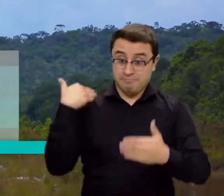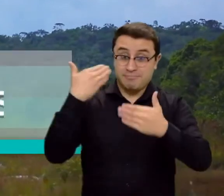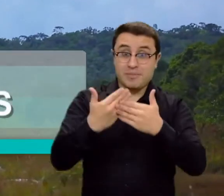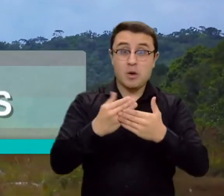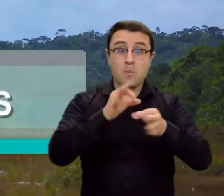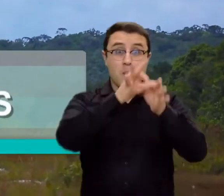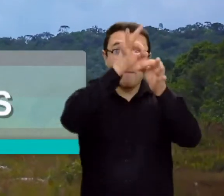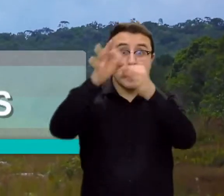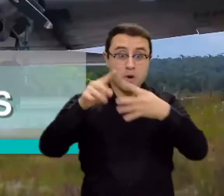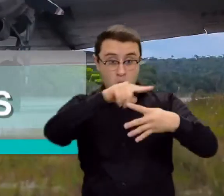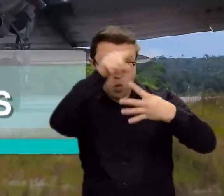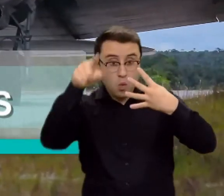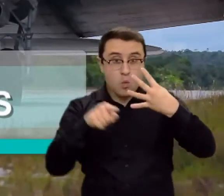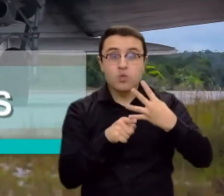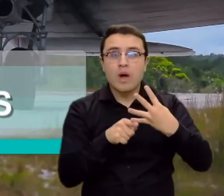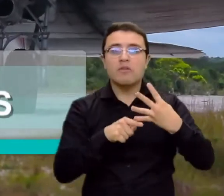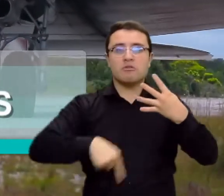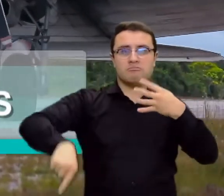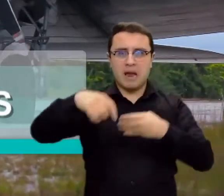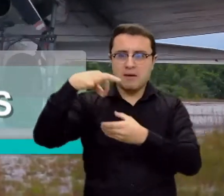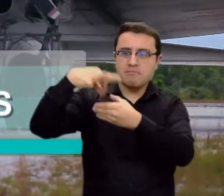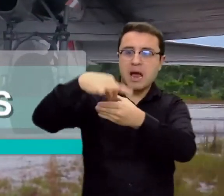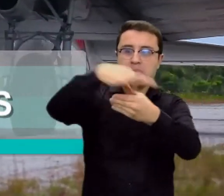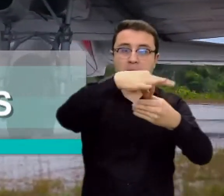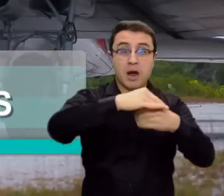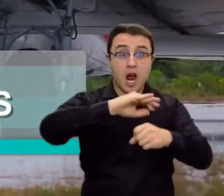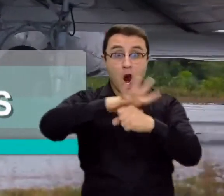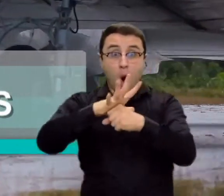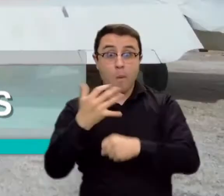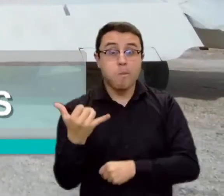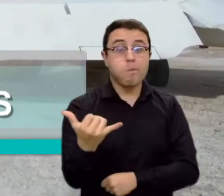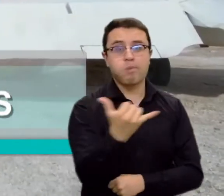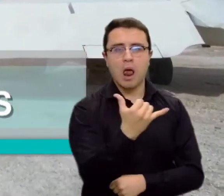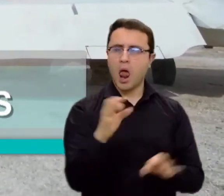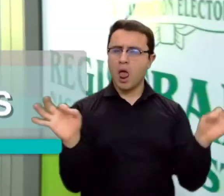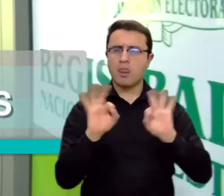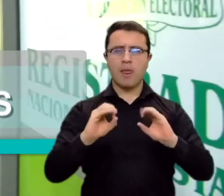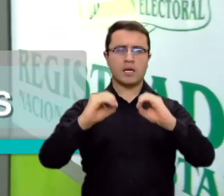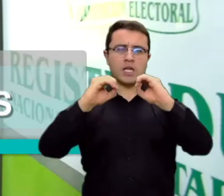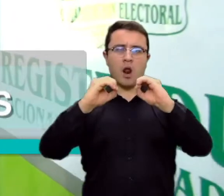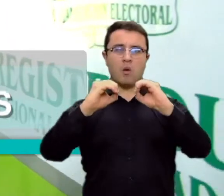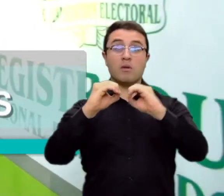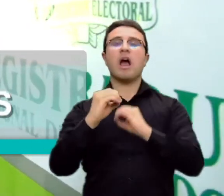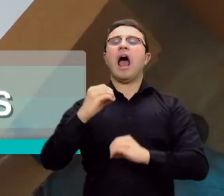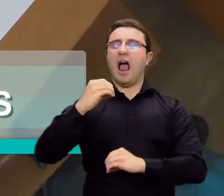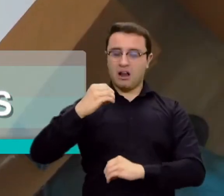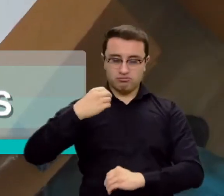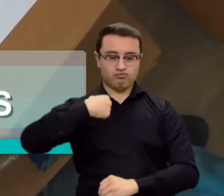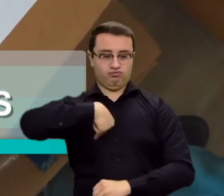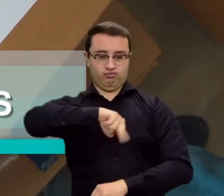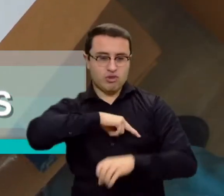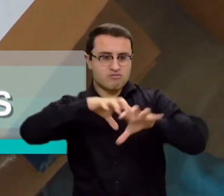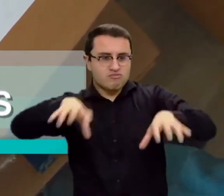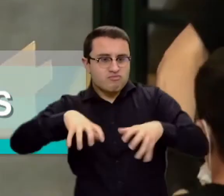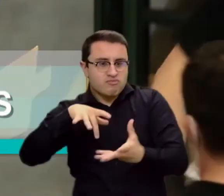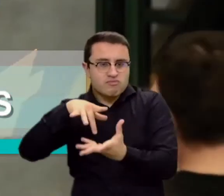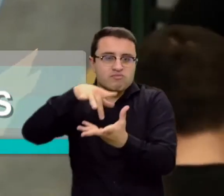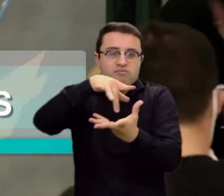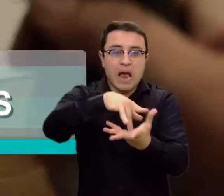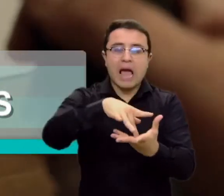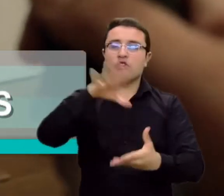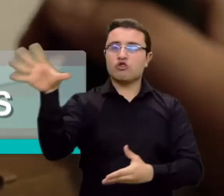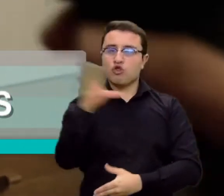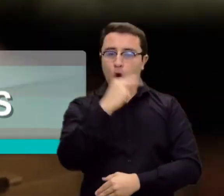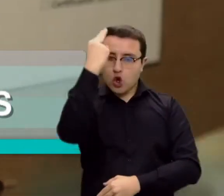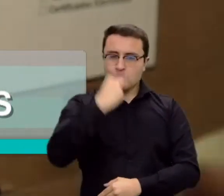Actualmente, los cuatro municipios donde se realizarán dichas jornadas no presentan casos COVID, lo que hace mayor el compromiso de todos